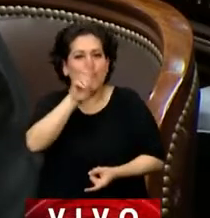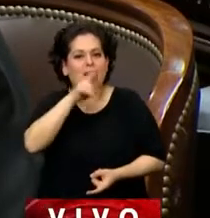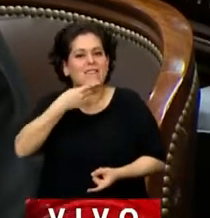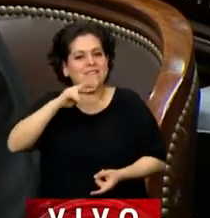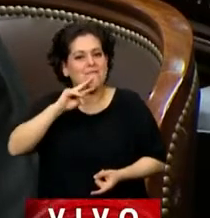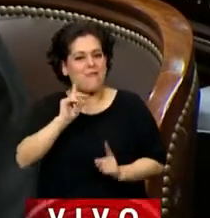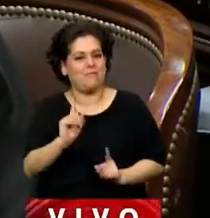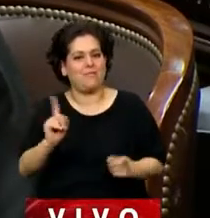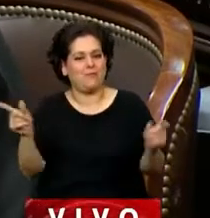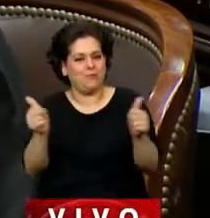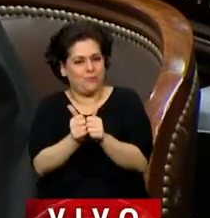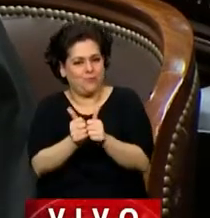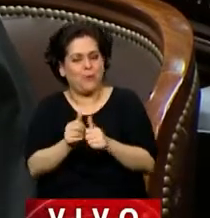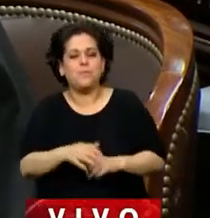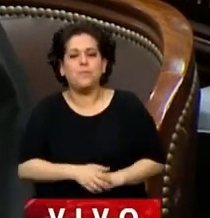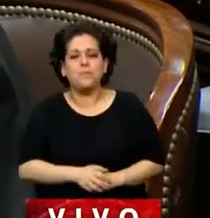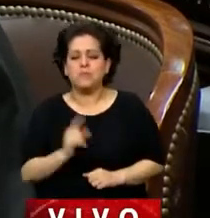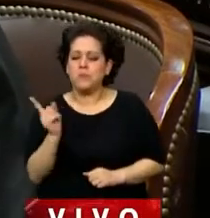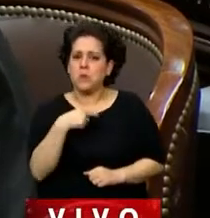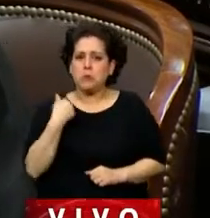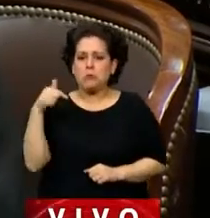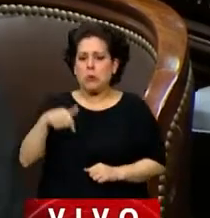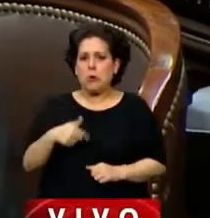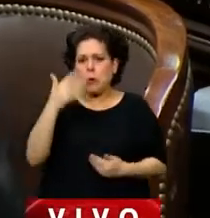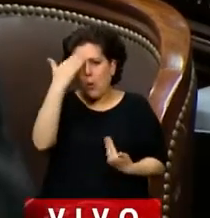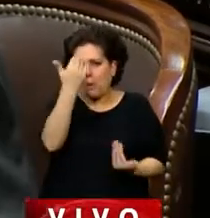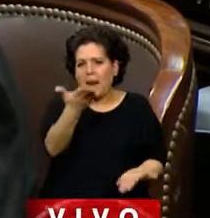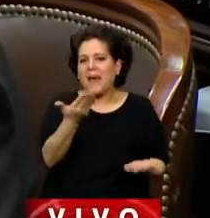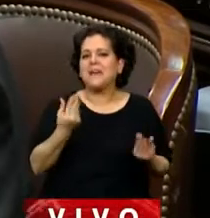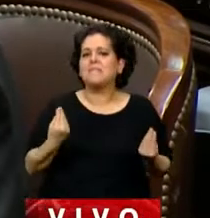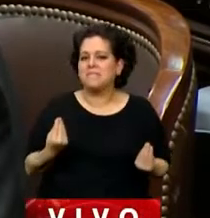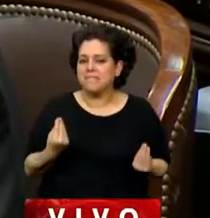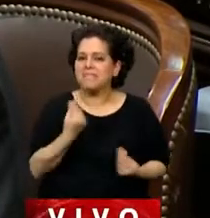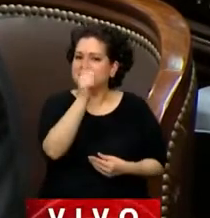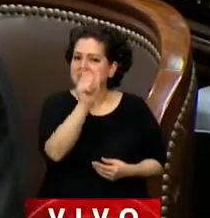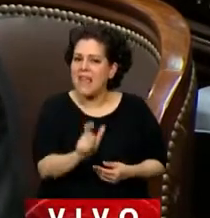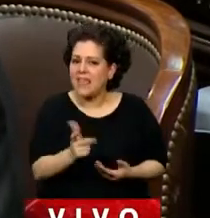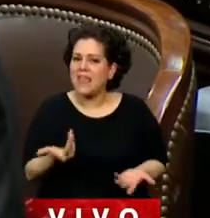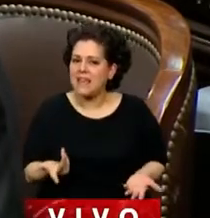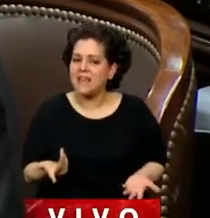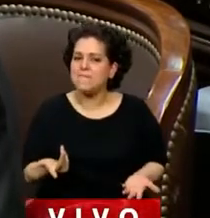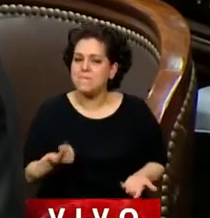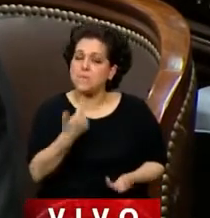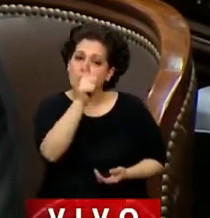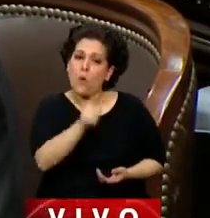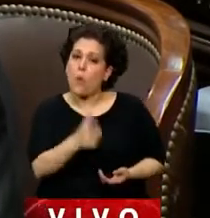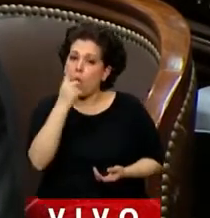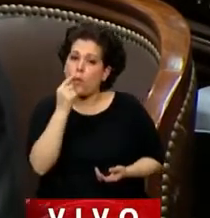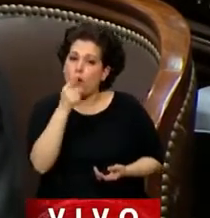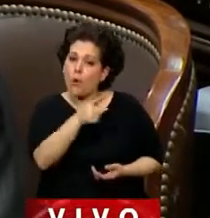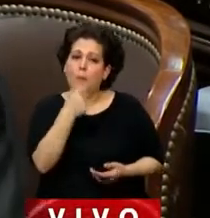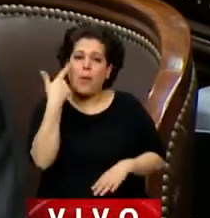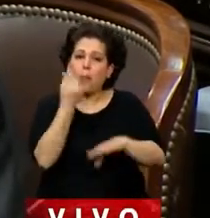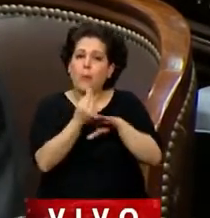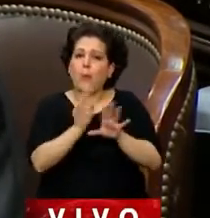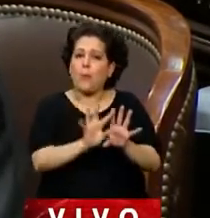También nosotros venimos a rendir homenaje a un hombre del interior